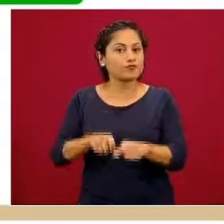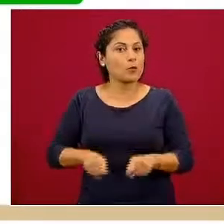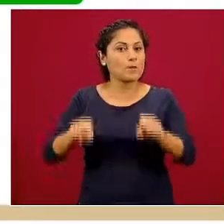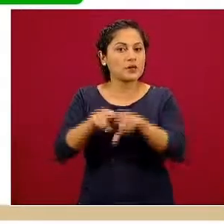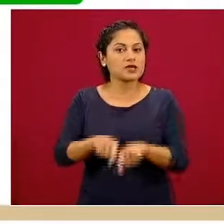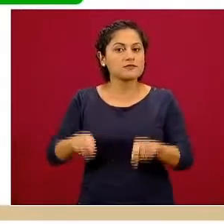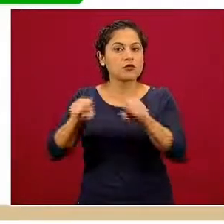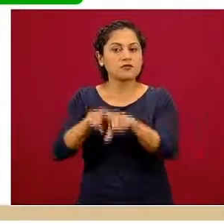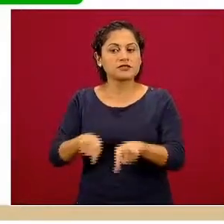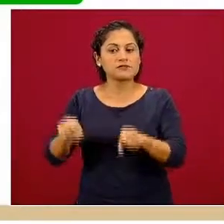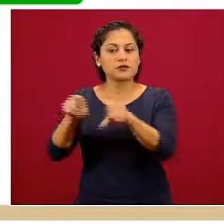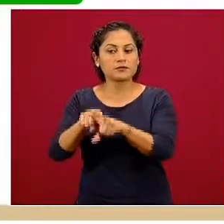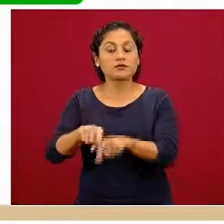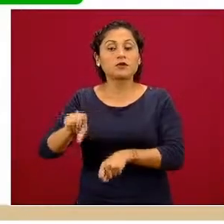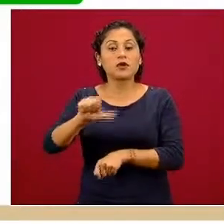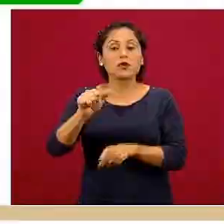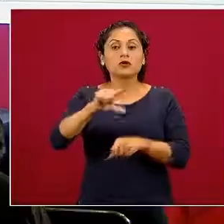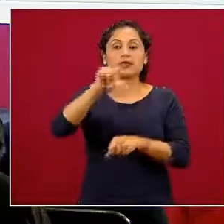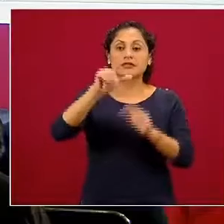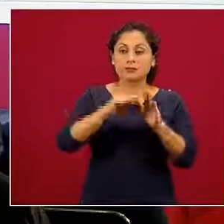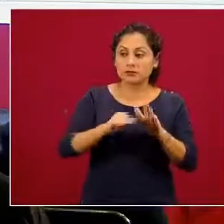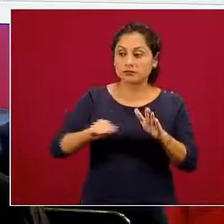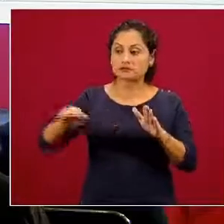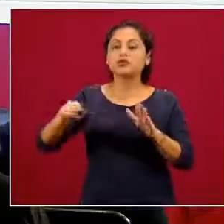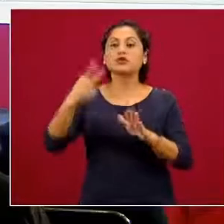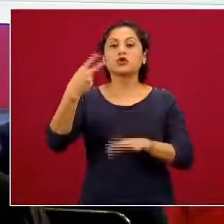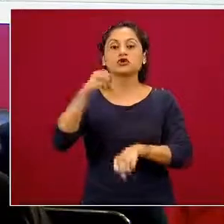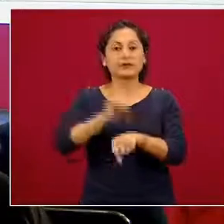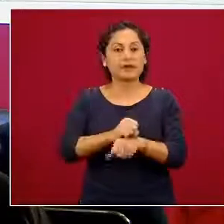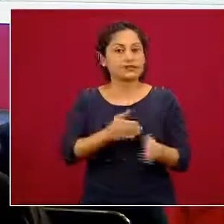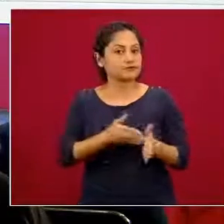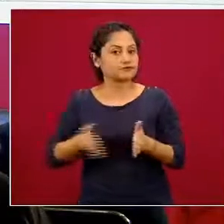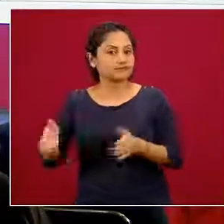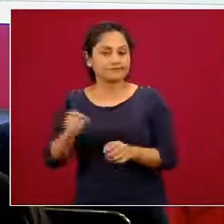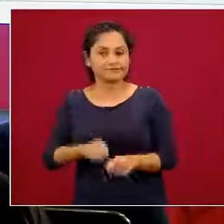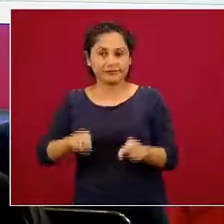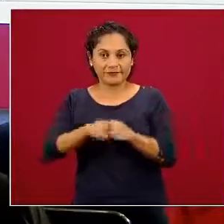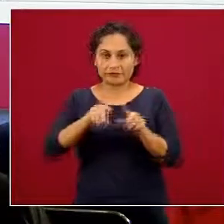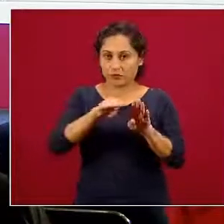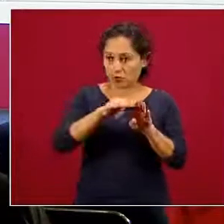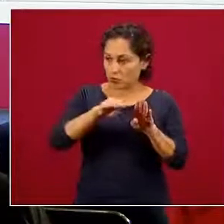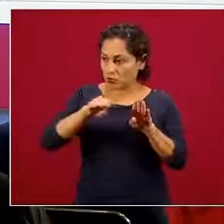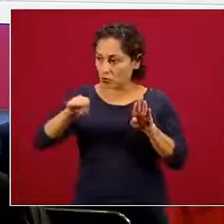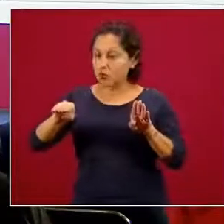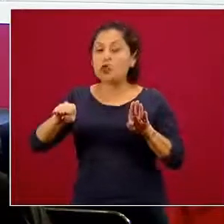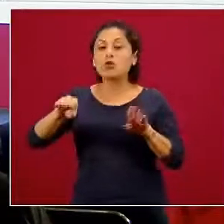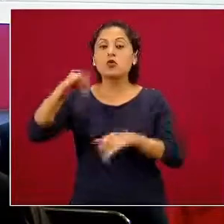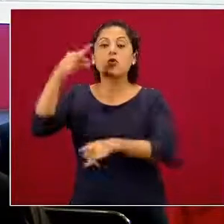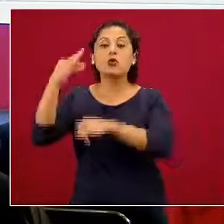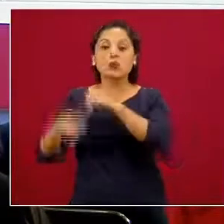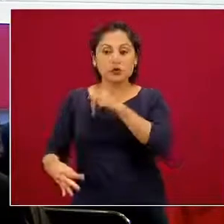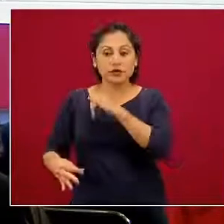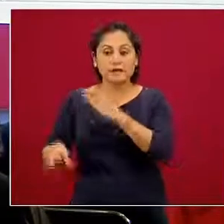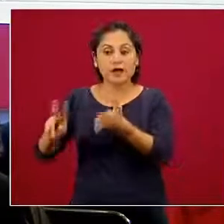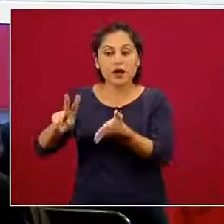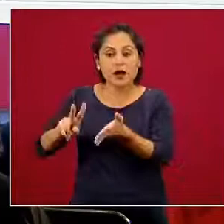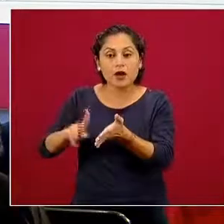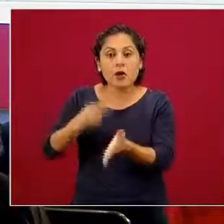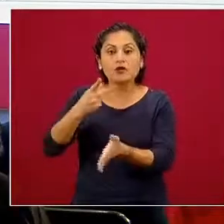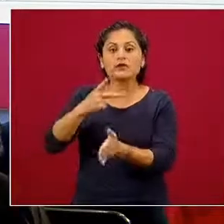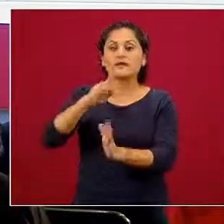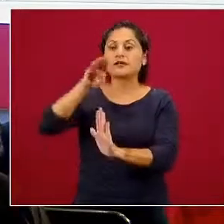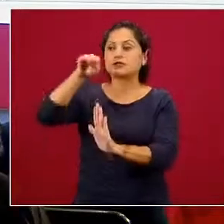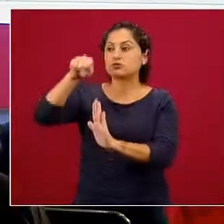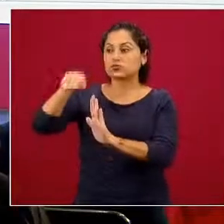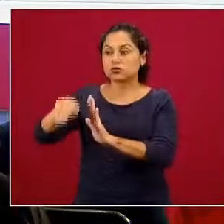semanas de una meseta y la última semana nuevamente reinicia la tendencia descendente,